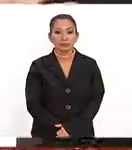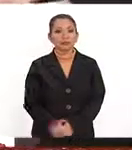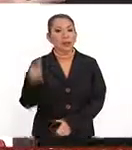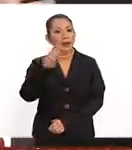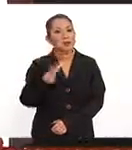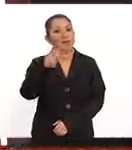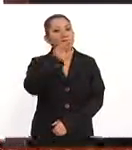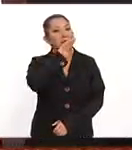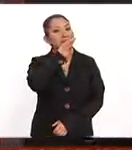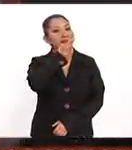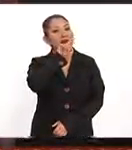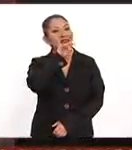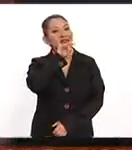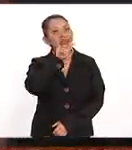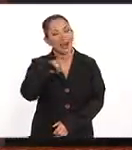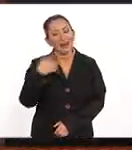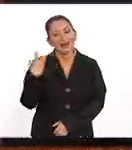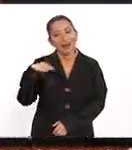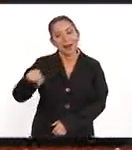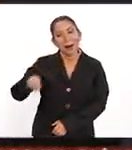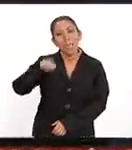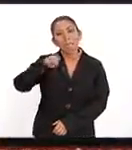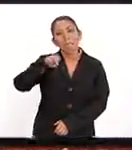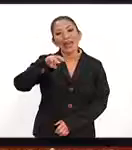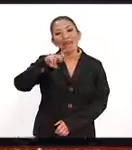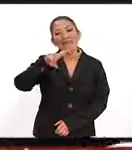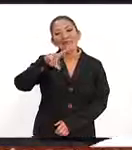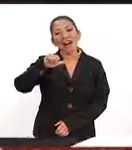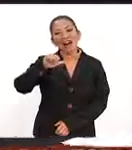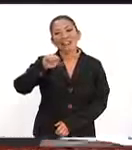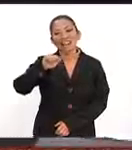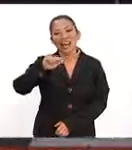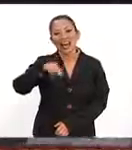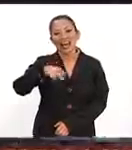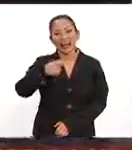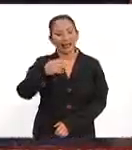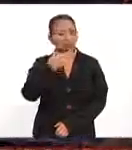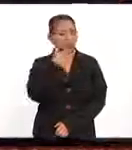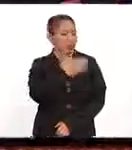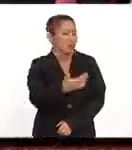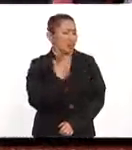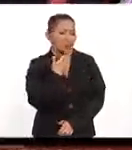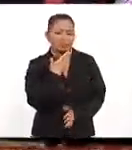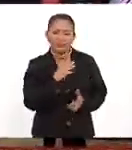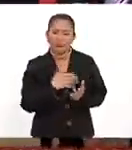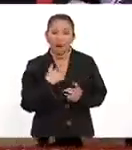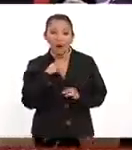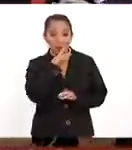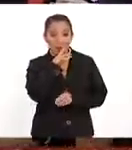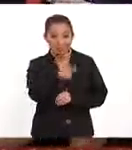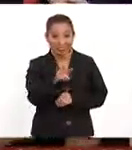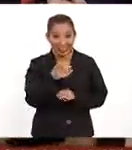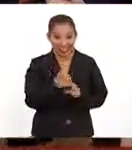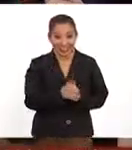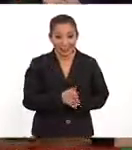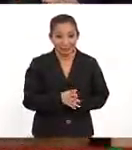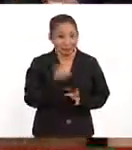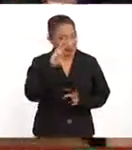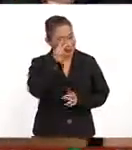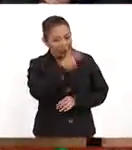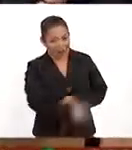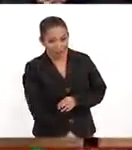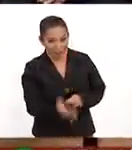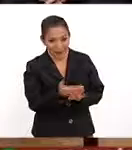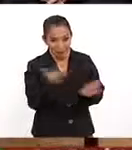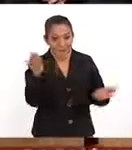¡Viernes de Mamá Digital y aquí está Melba Sangri! ¿Cómo te va, Melba? Súper bien y mira, como resultado de la